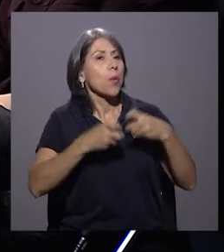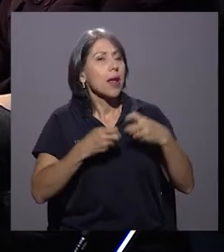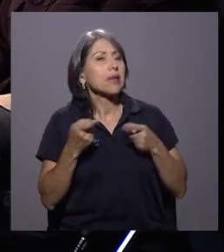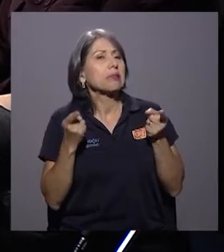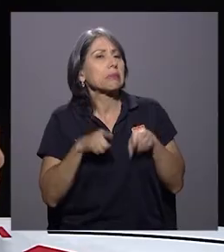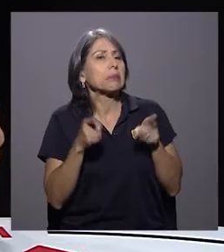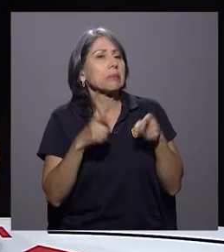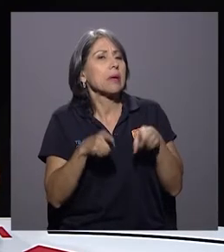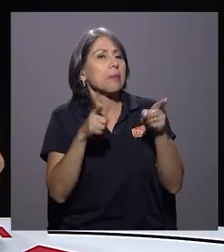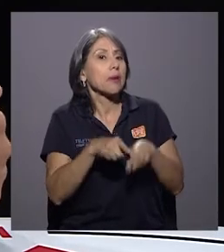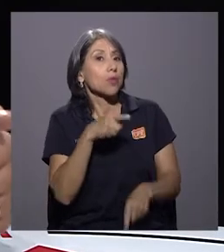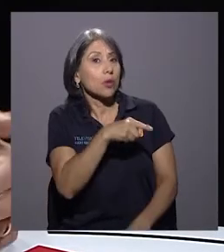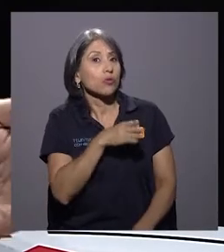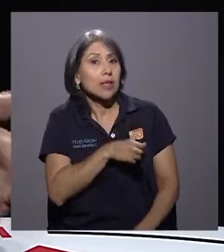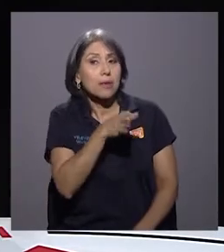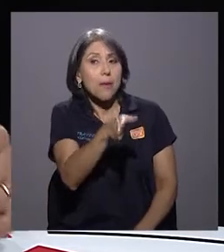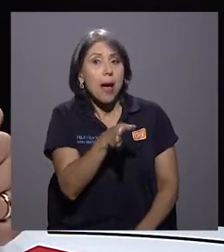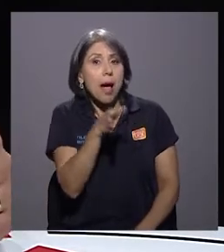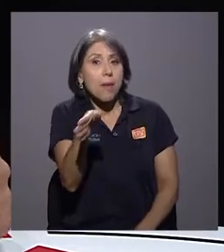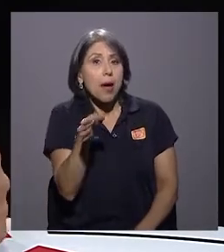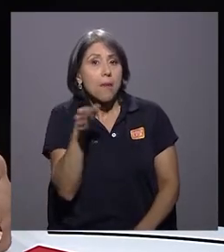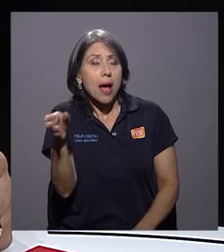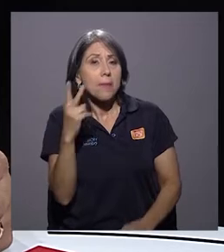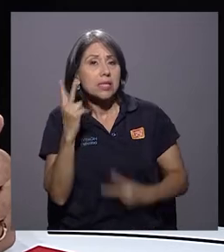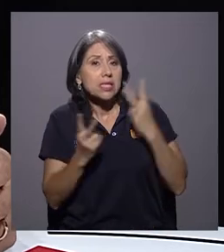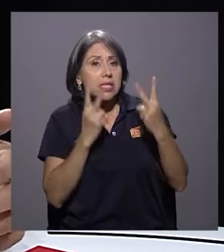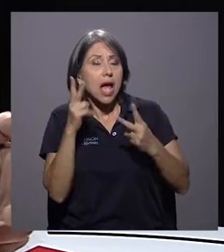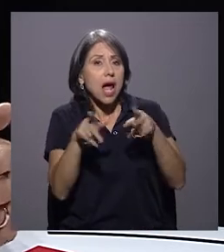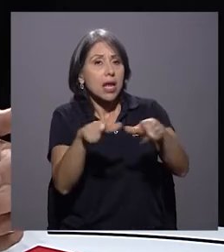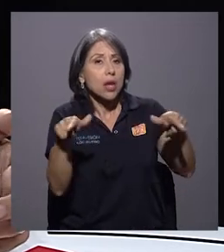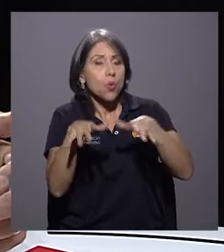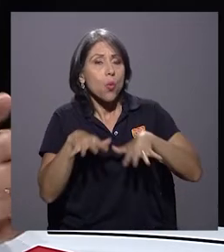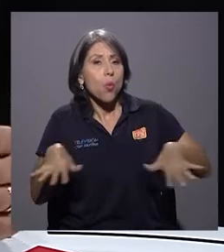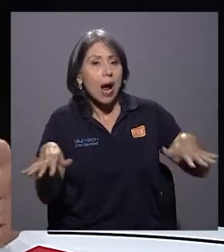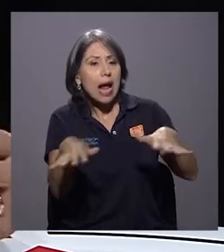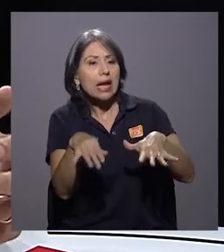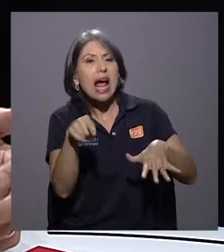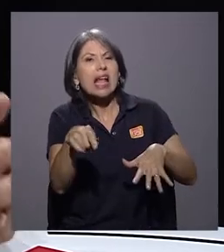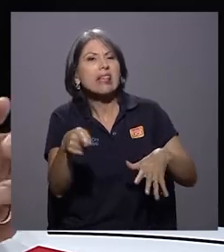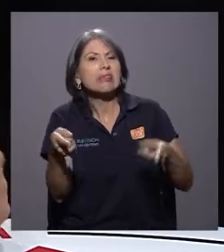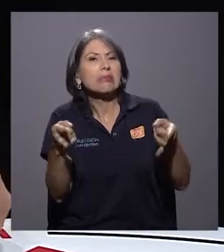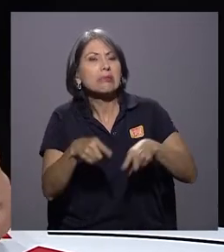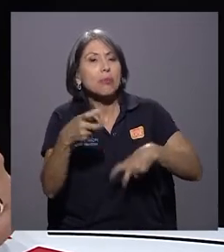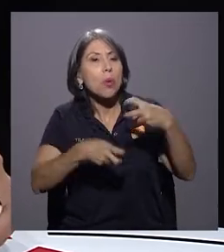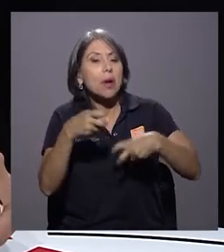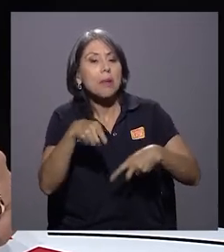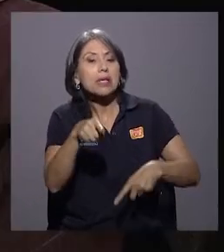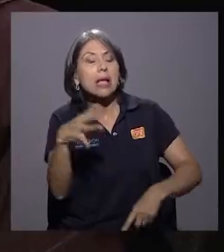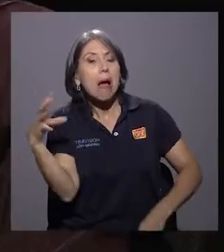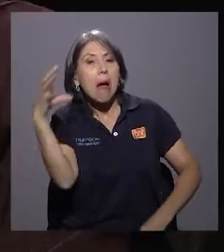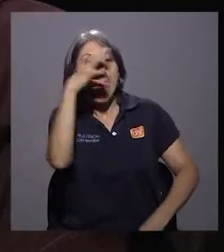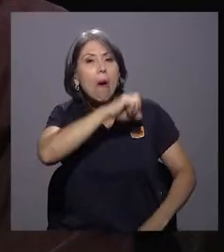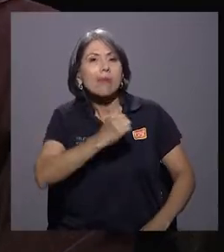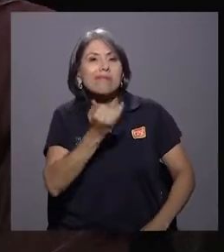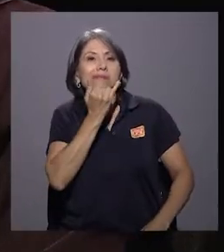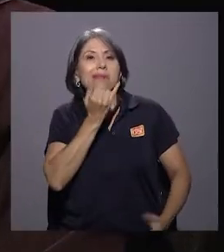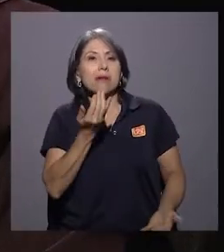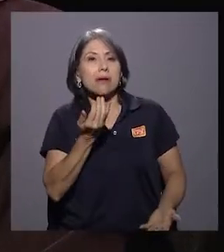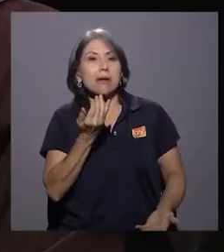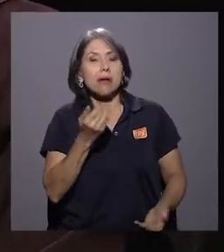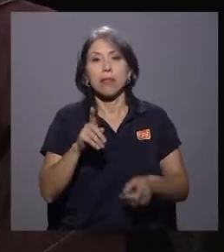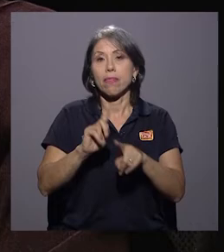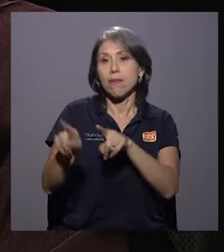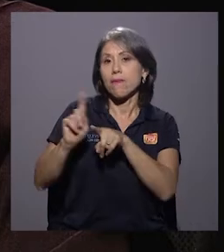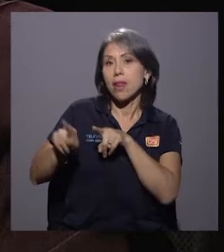visitas que ustedes que hacen in situ, como me está diciendo, que de repente identifican malas prácticas? Bueno, son diferentes.